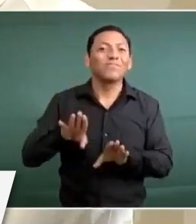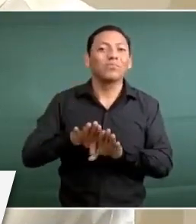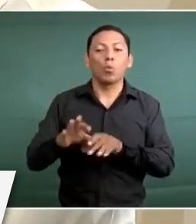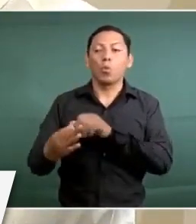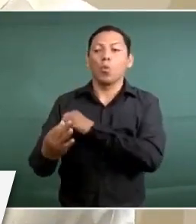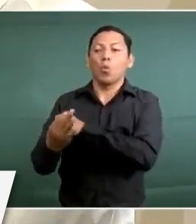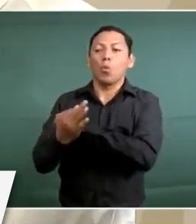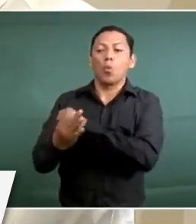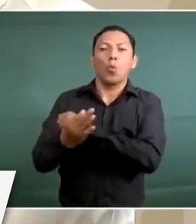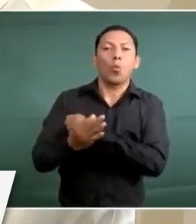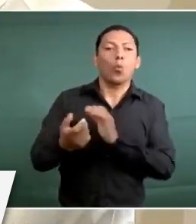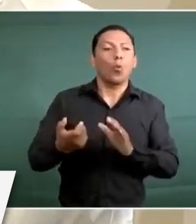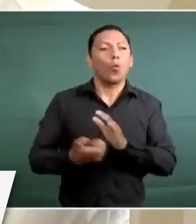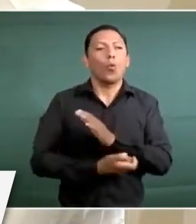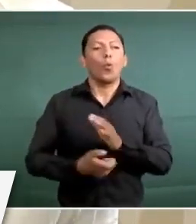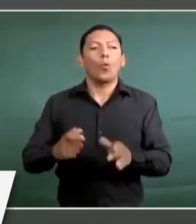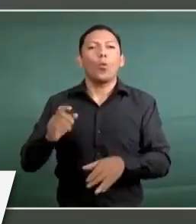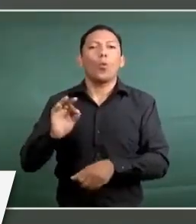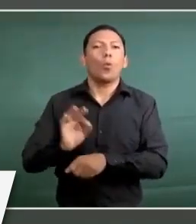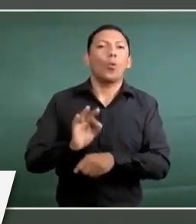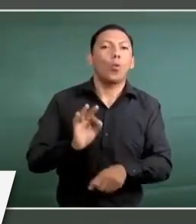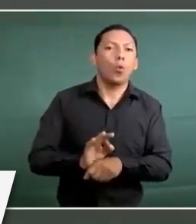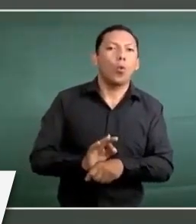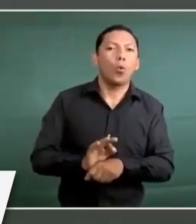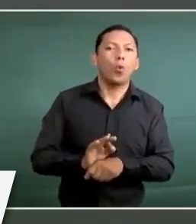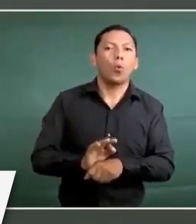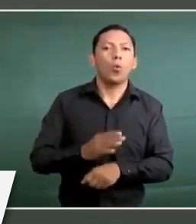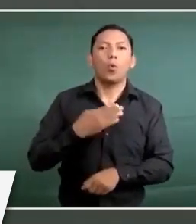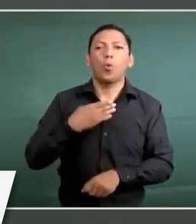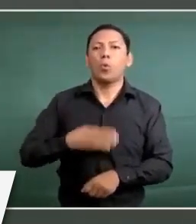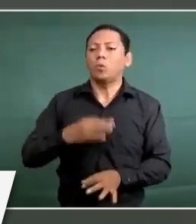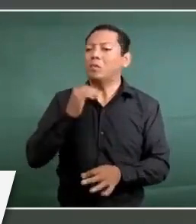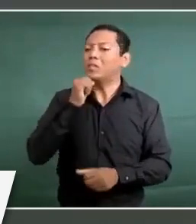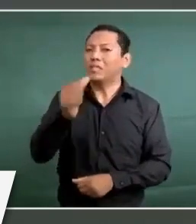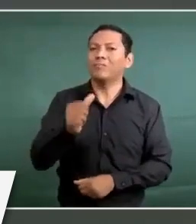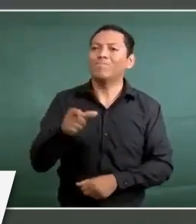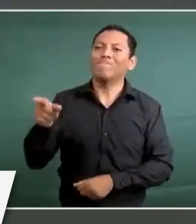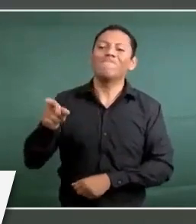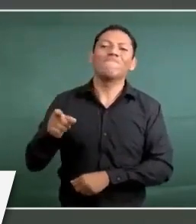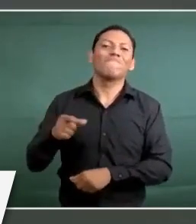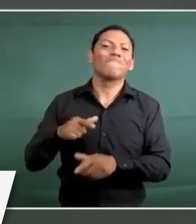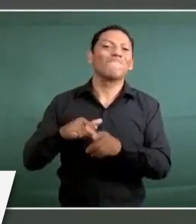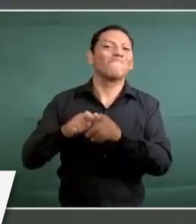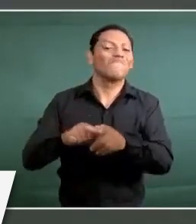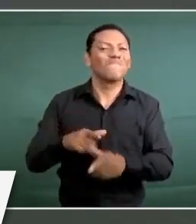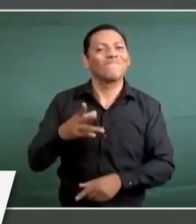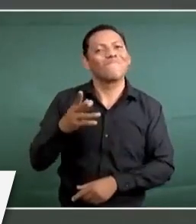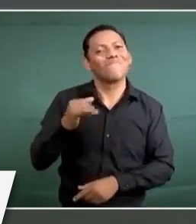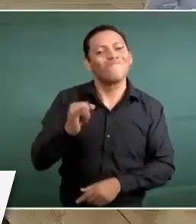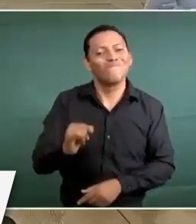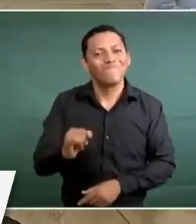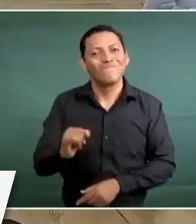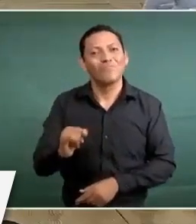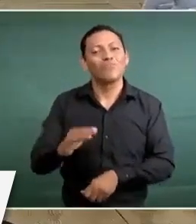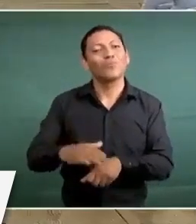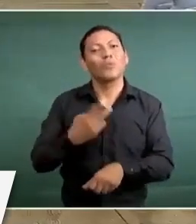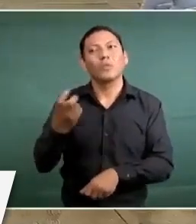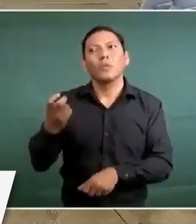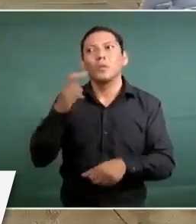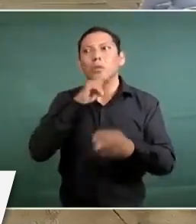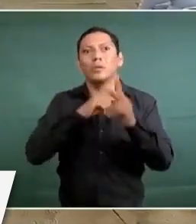corrupción, de impunidad, de injusticias. Entonces, por eso están